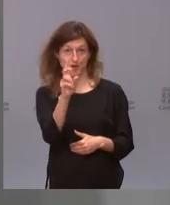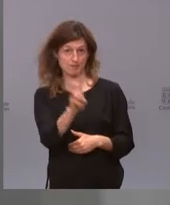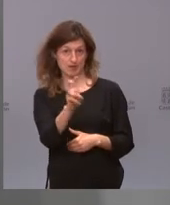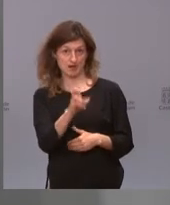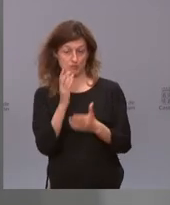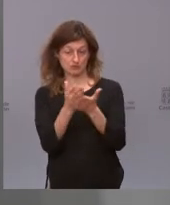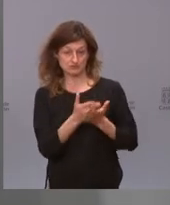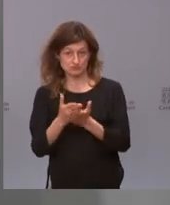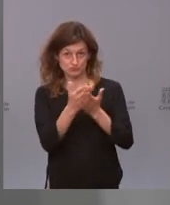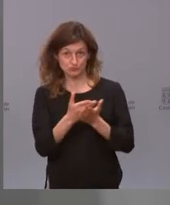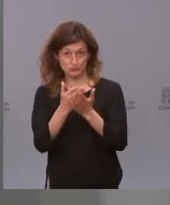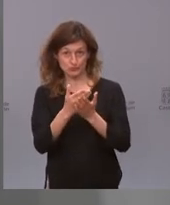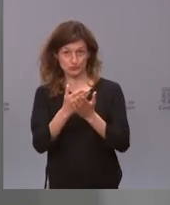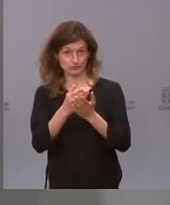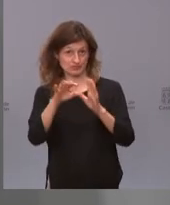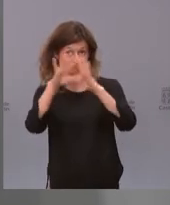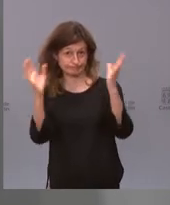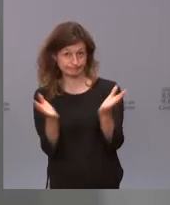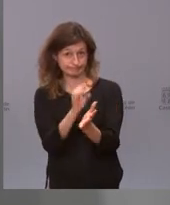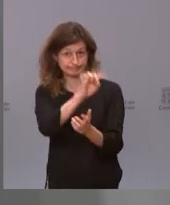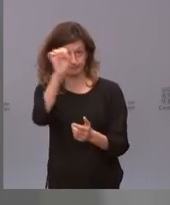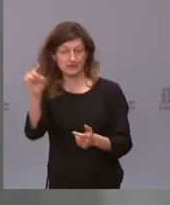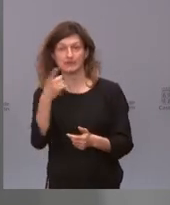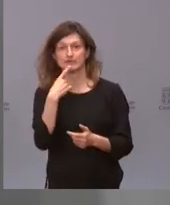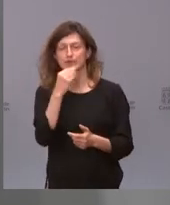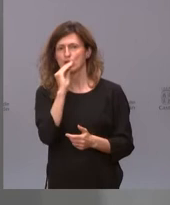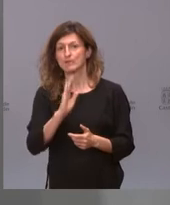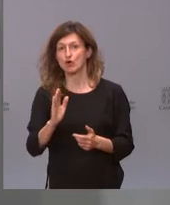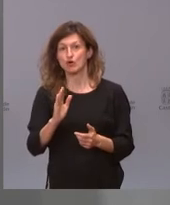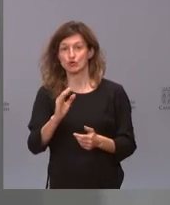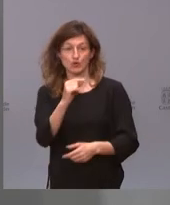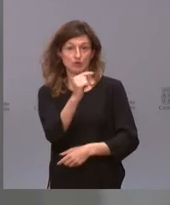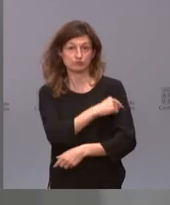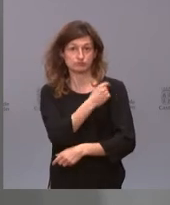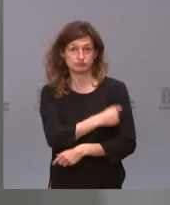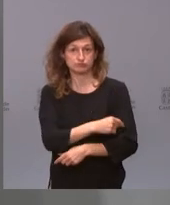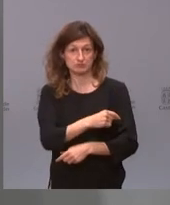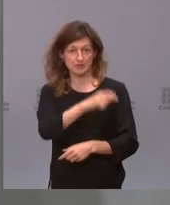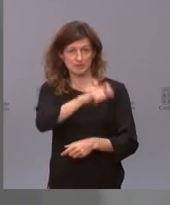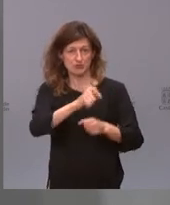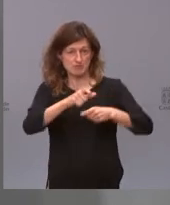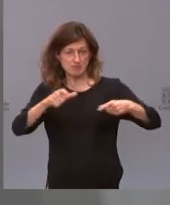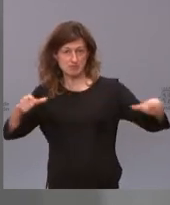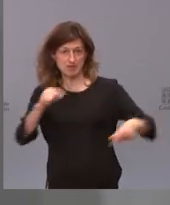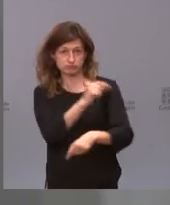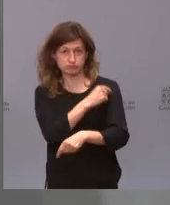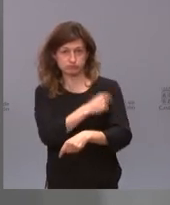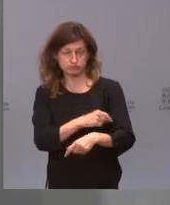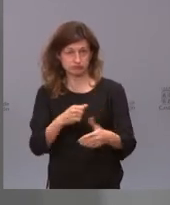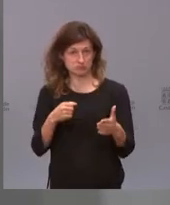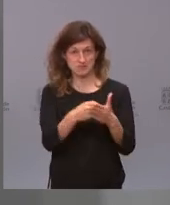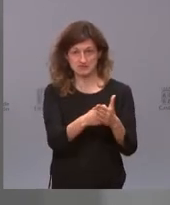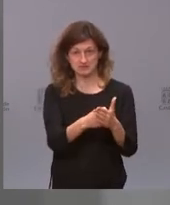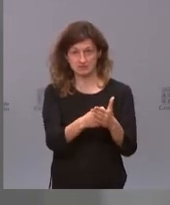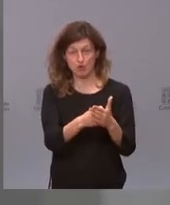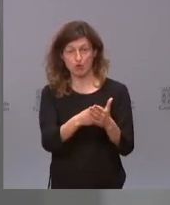planteando a nivel internacional se dice que es mucho mejor tener con una dosis al máximo número posible de población que tener